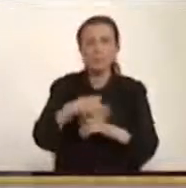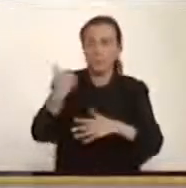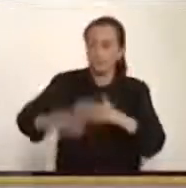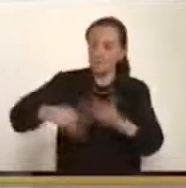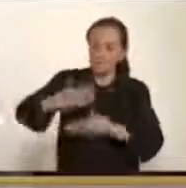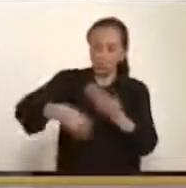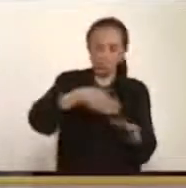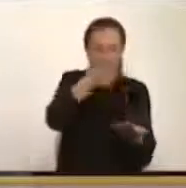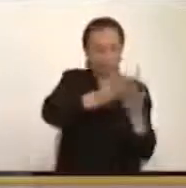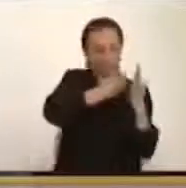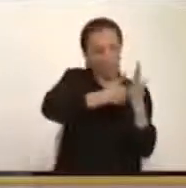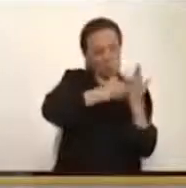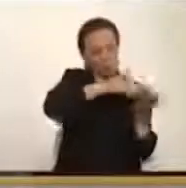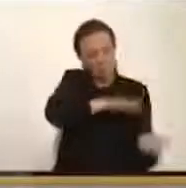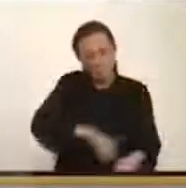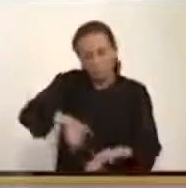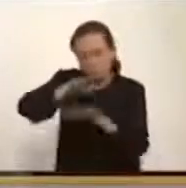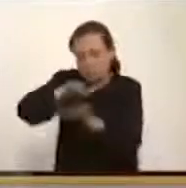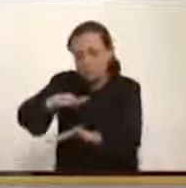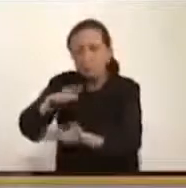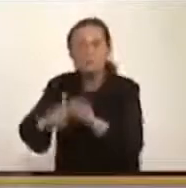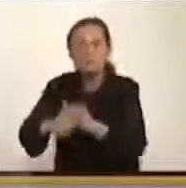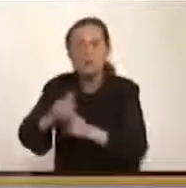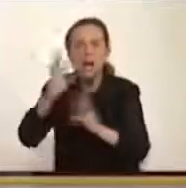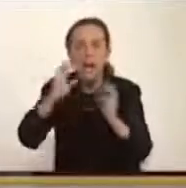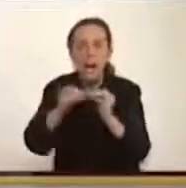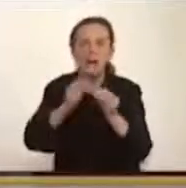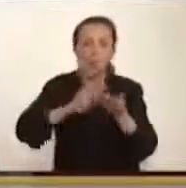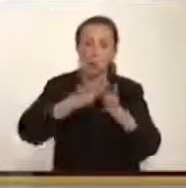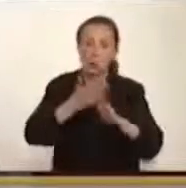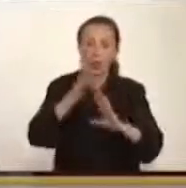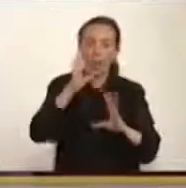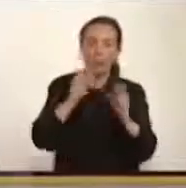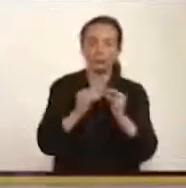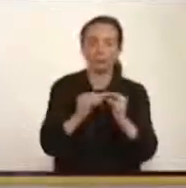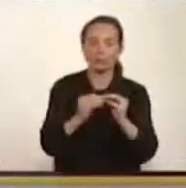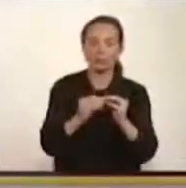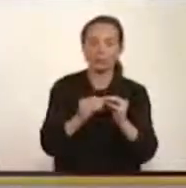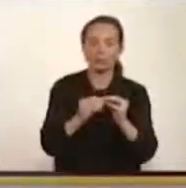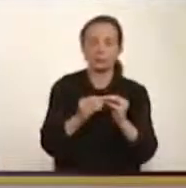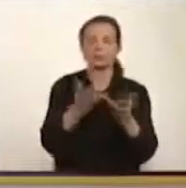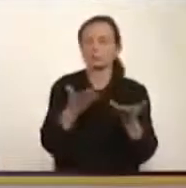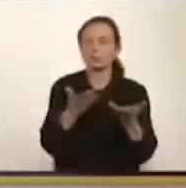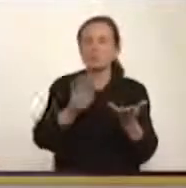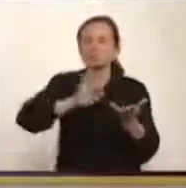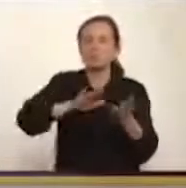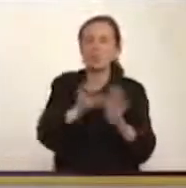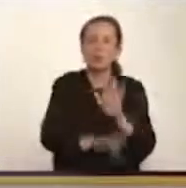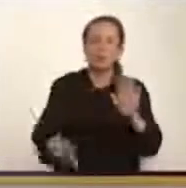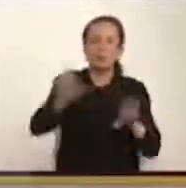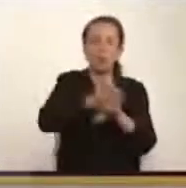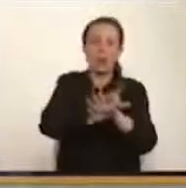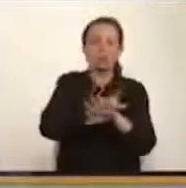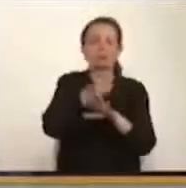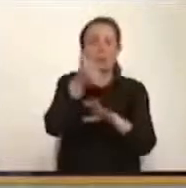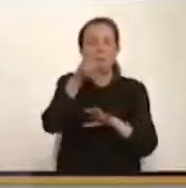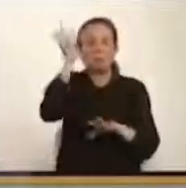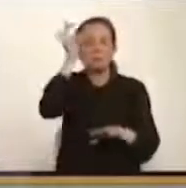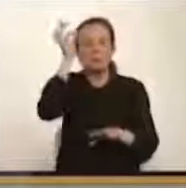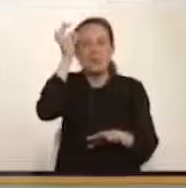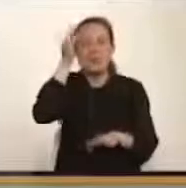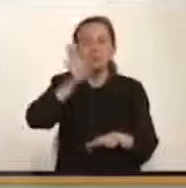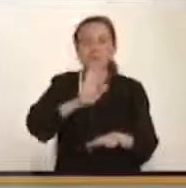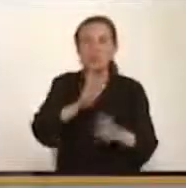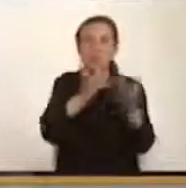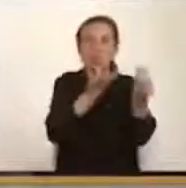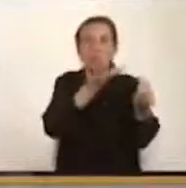prioritariamente serían acordados con las comunidades, que el delito de narcotráfico en el caso de